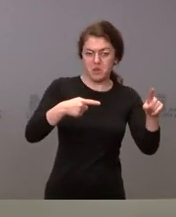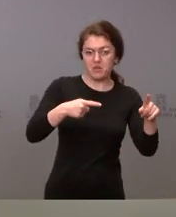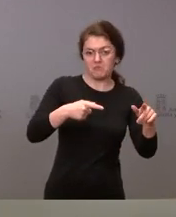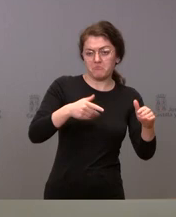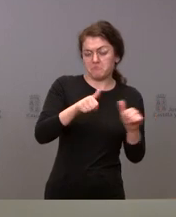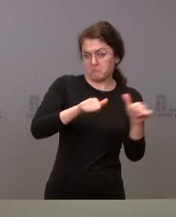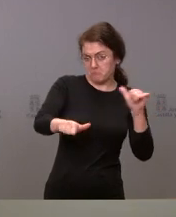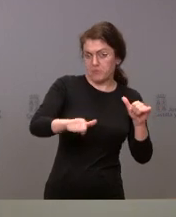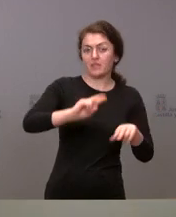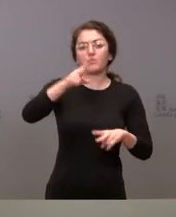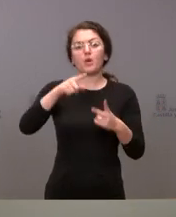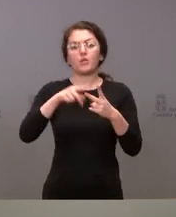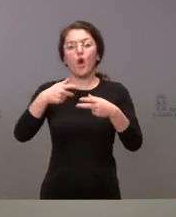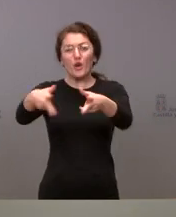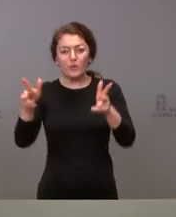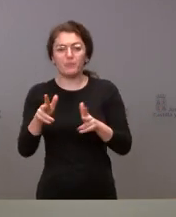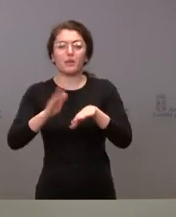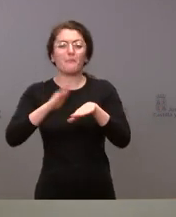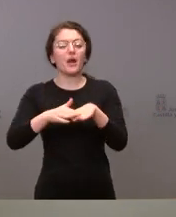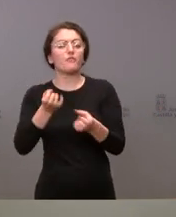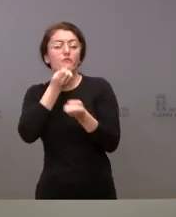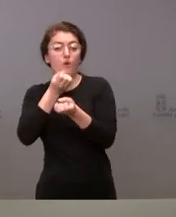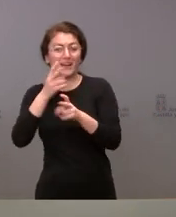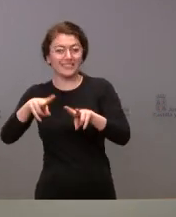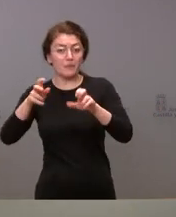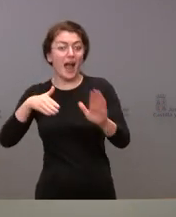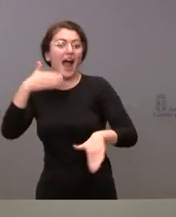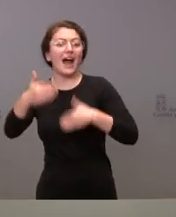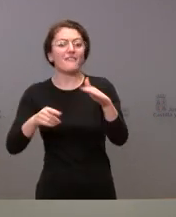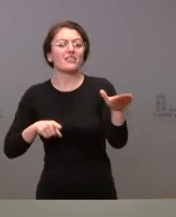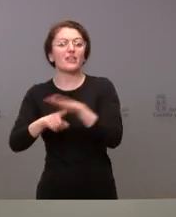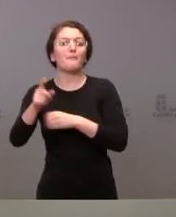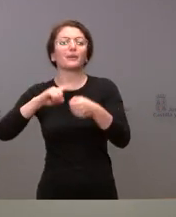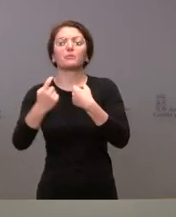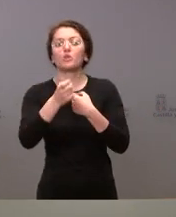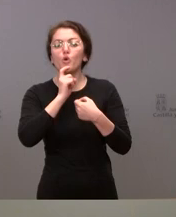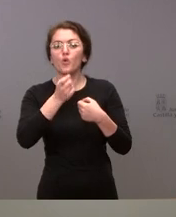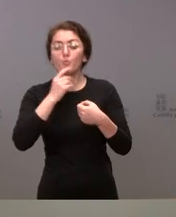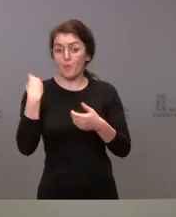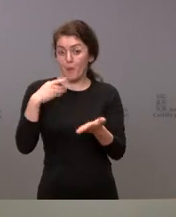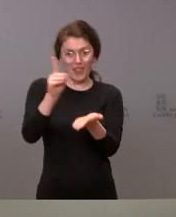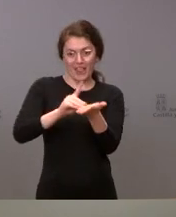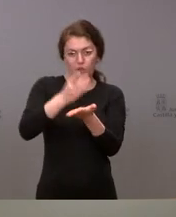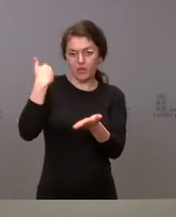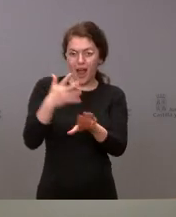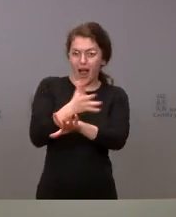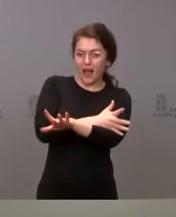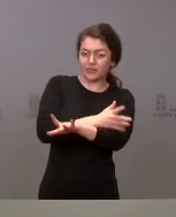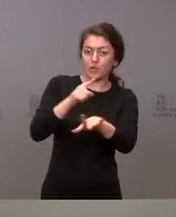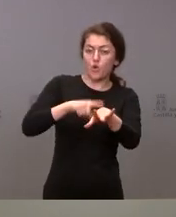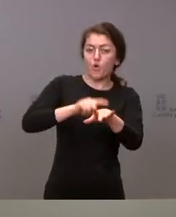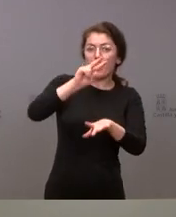Posteriormente, habrá dos ruedas de prensa para informar sobre los avances de participación con los datos que hayan sido recogidos a las dos